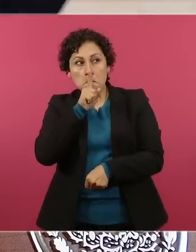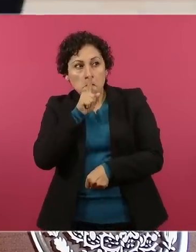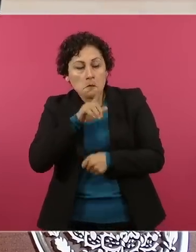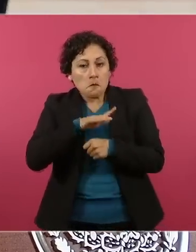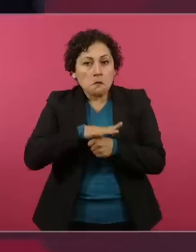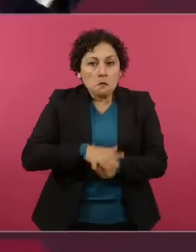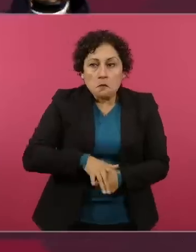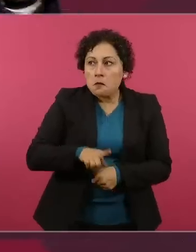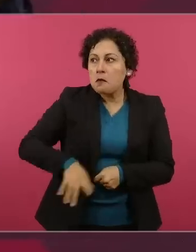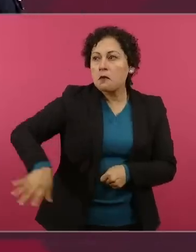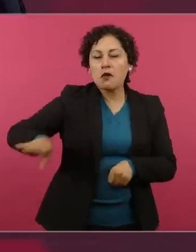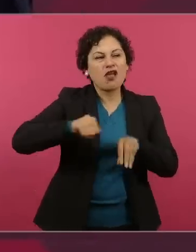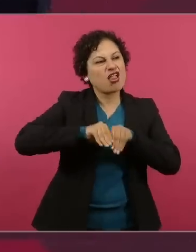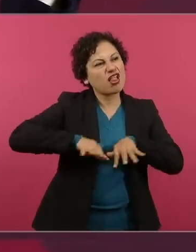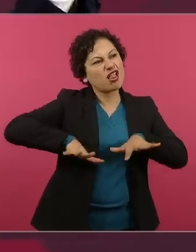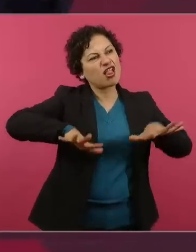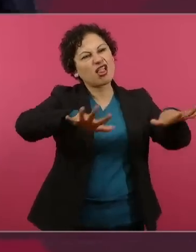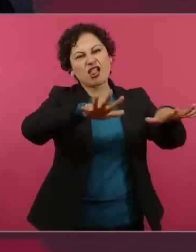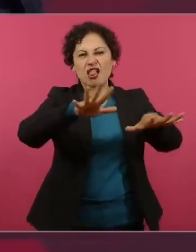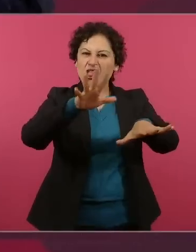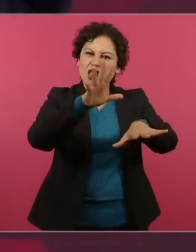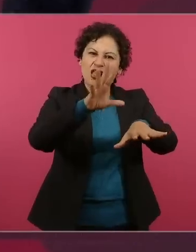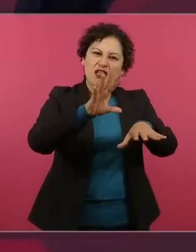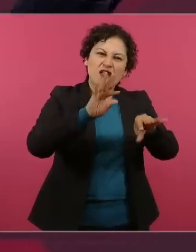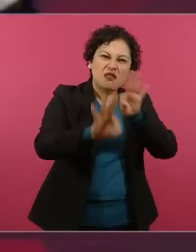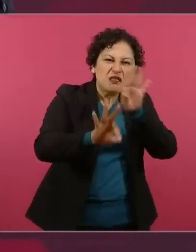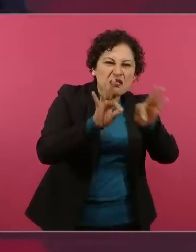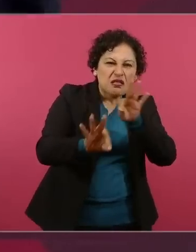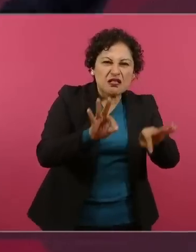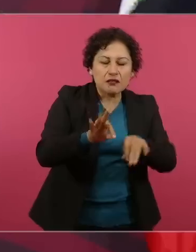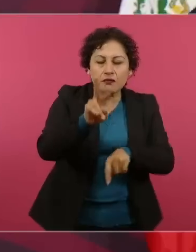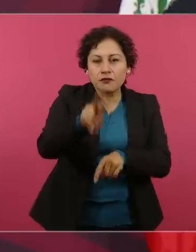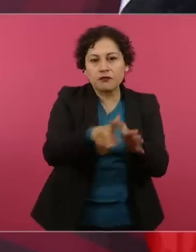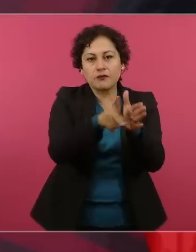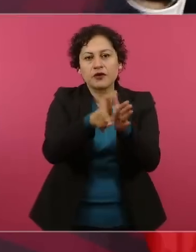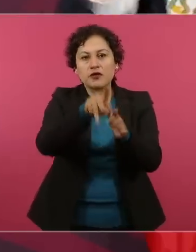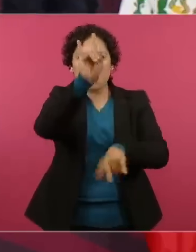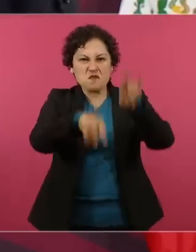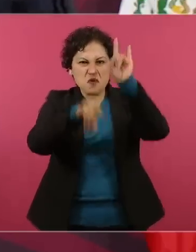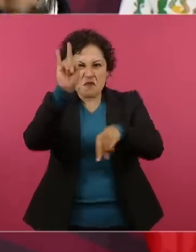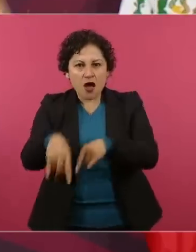en los periódicos ocho columnas en reforma